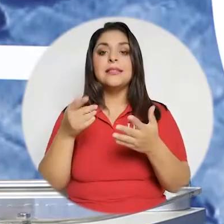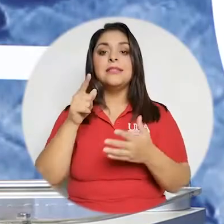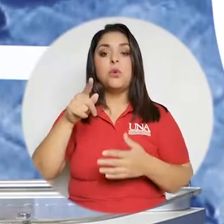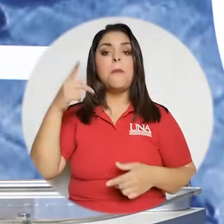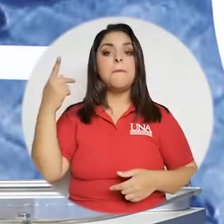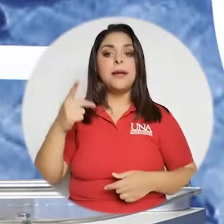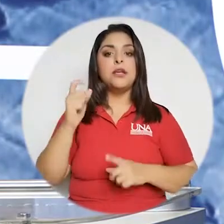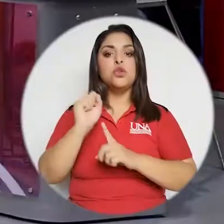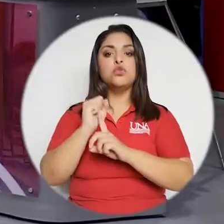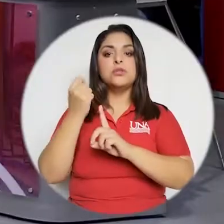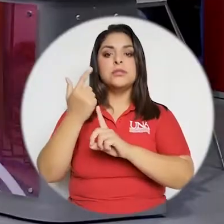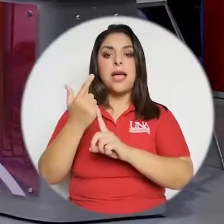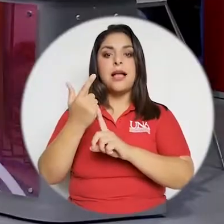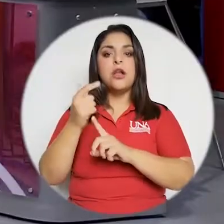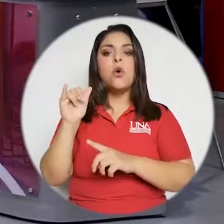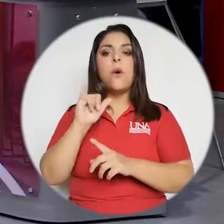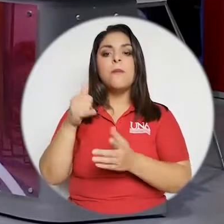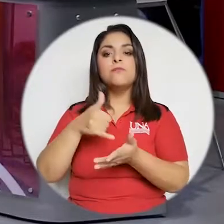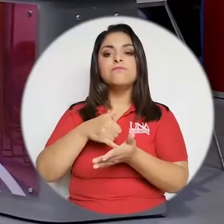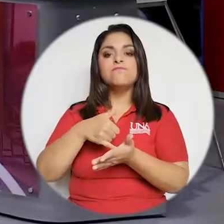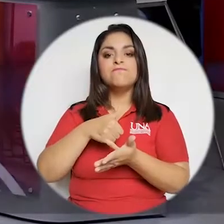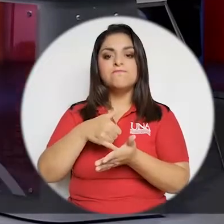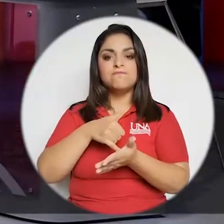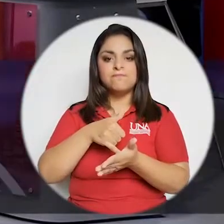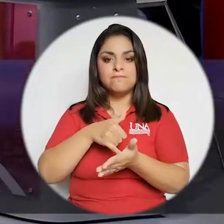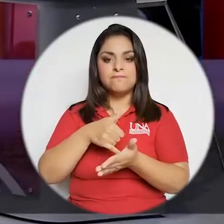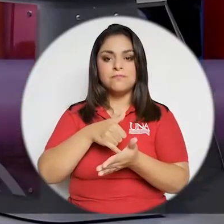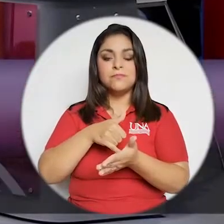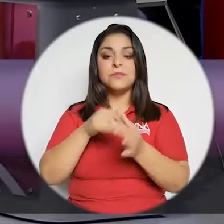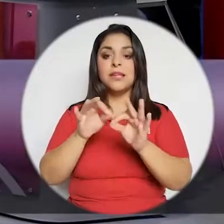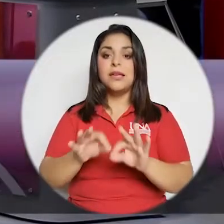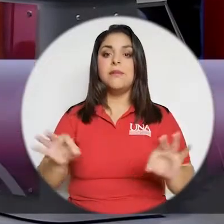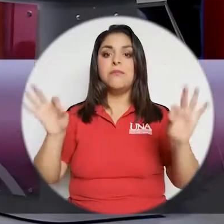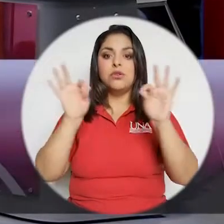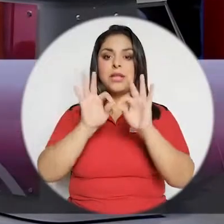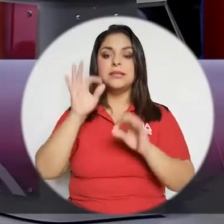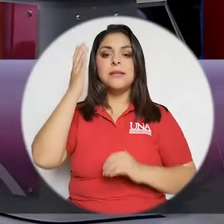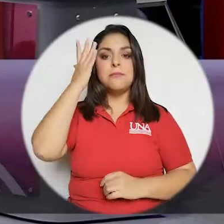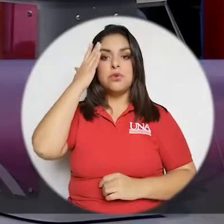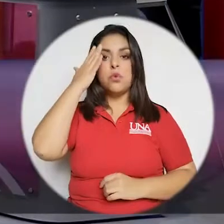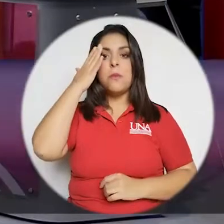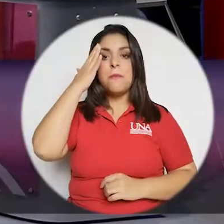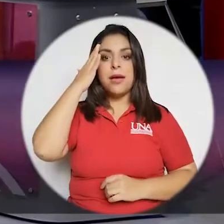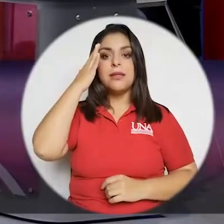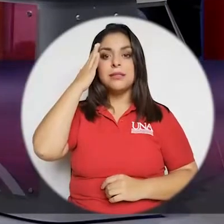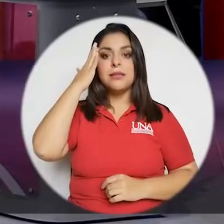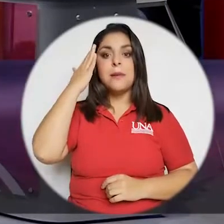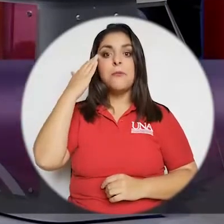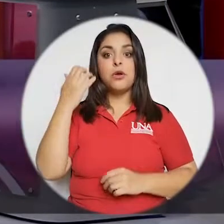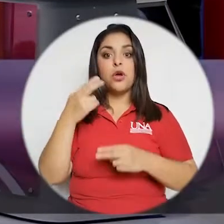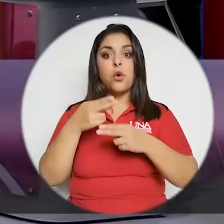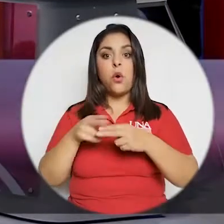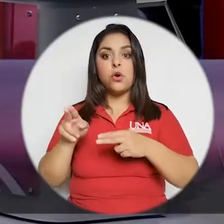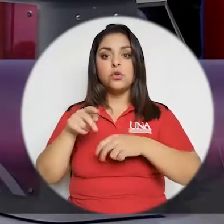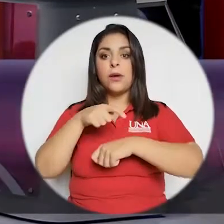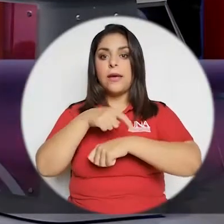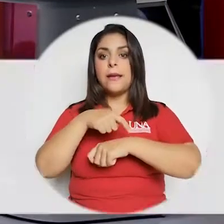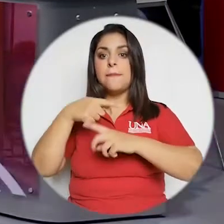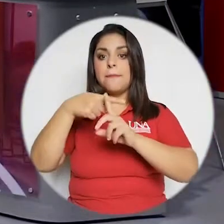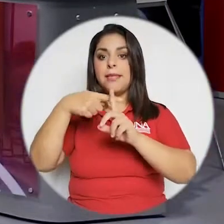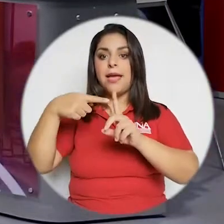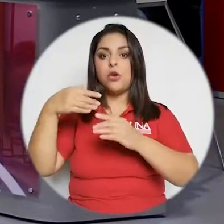población que se ubica entonces en un riesgo social, en una vulnerabilidad importante y